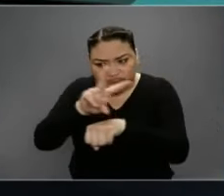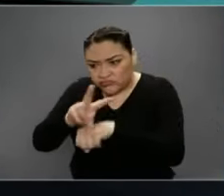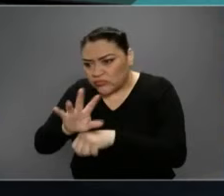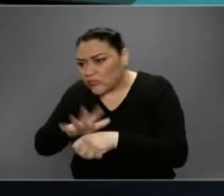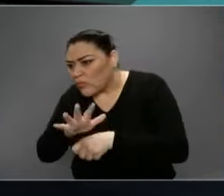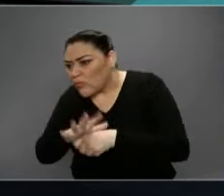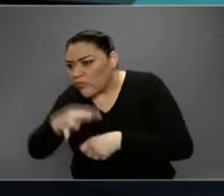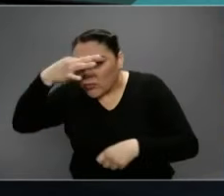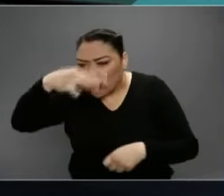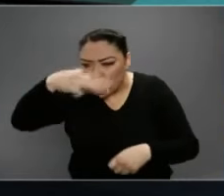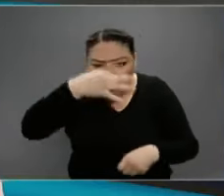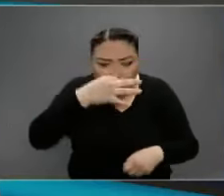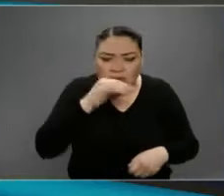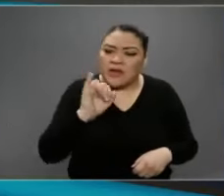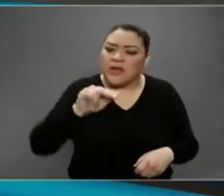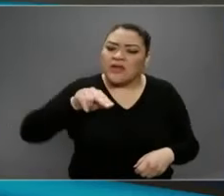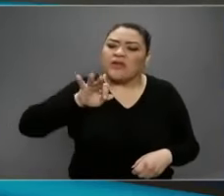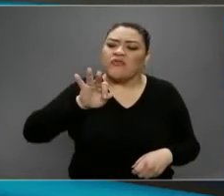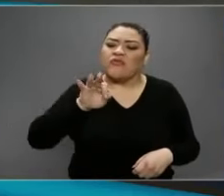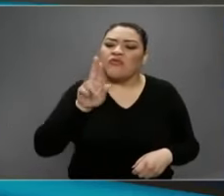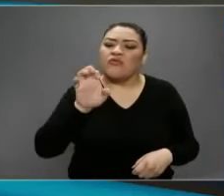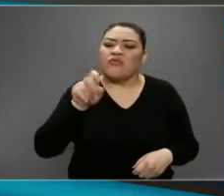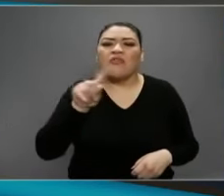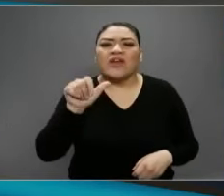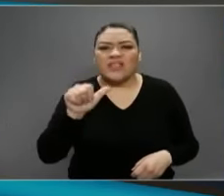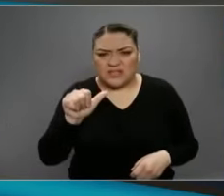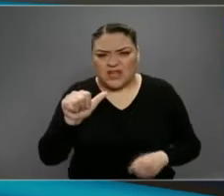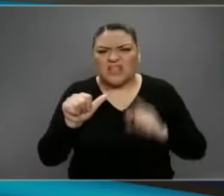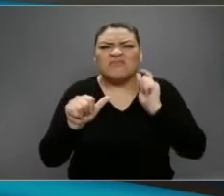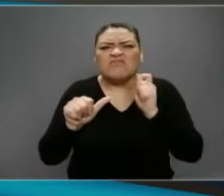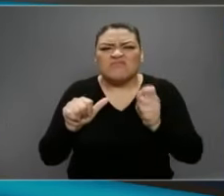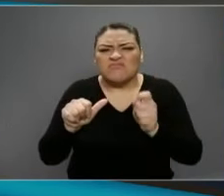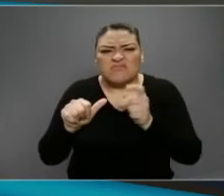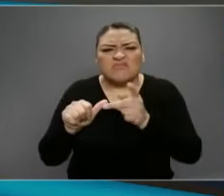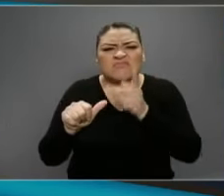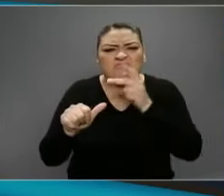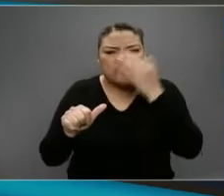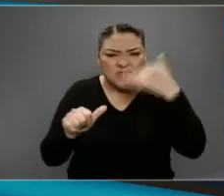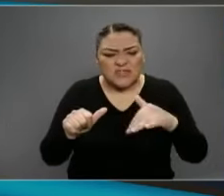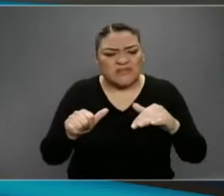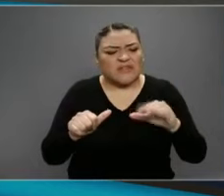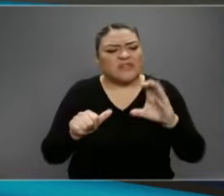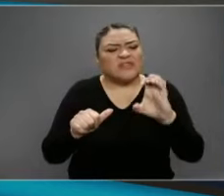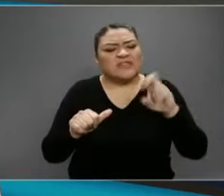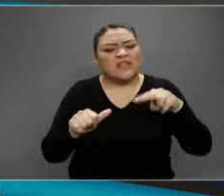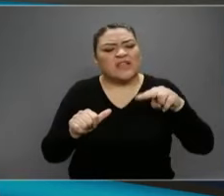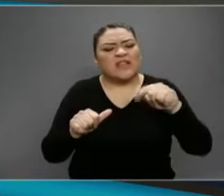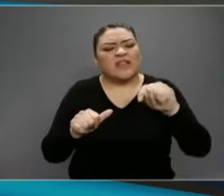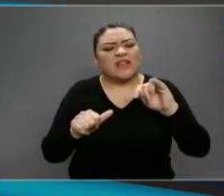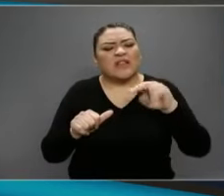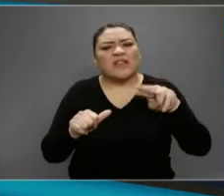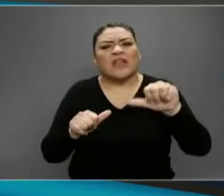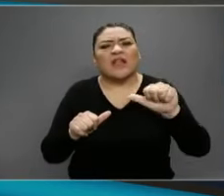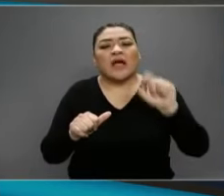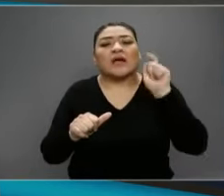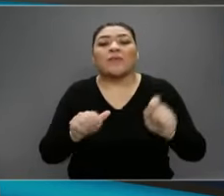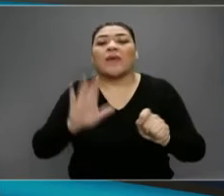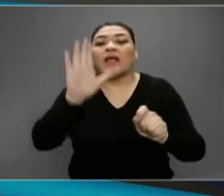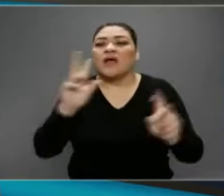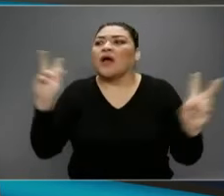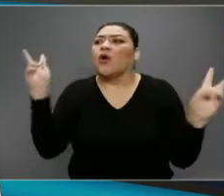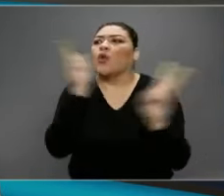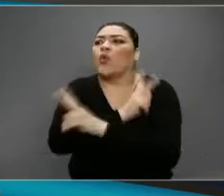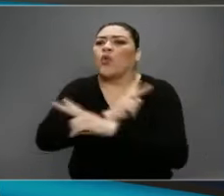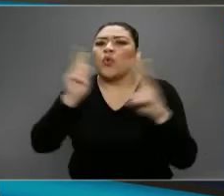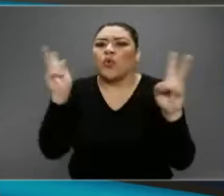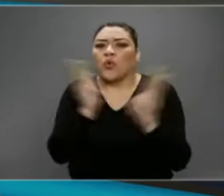de influenza. Esto de vigilancia sentinela, Dr. López-Gatell lo ha explicado como las unidades que monitorean la calidad del aire en la